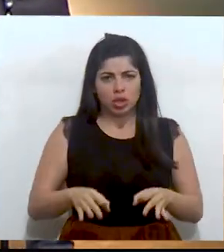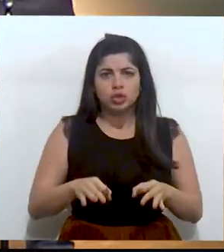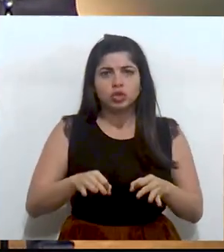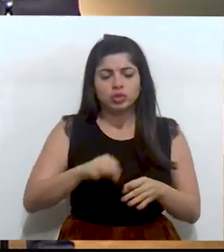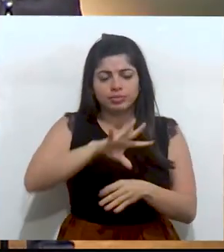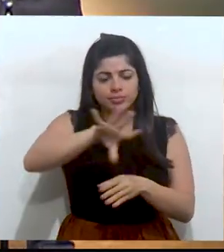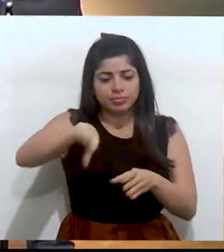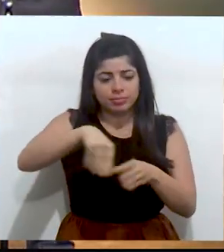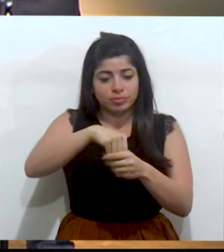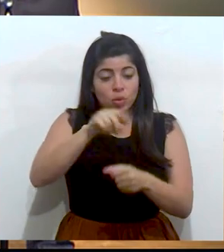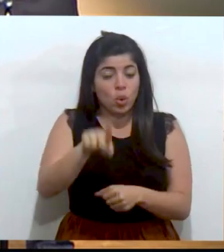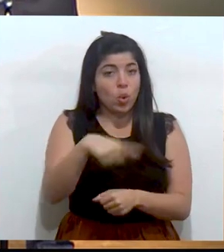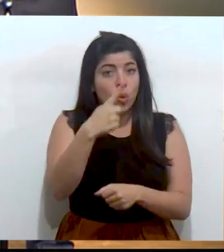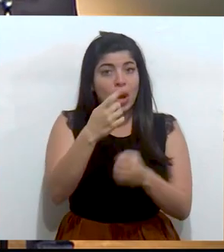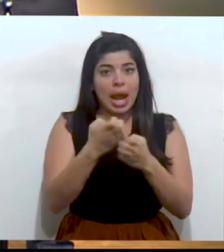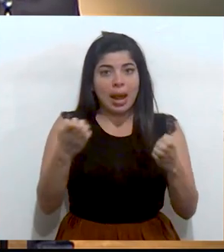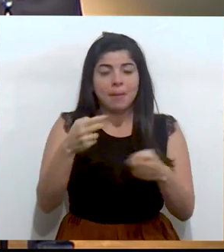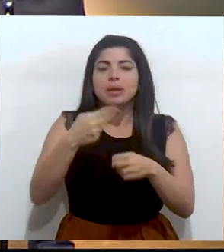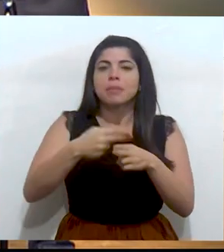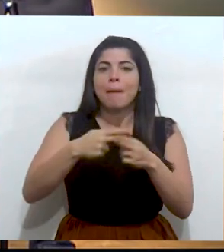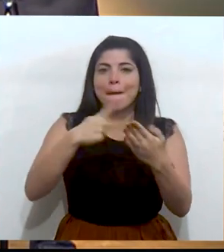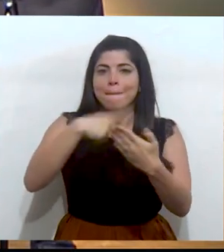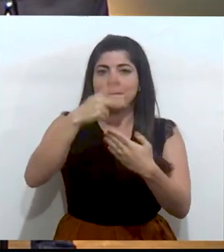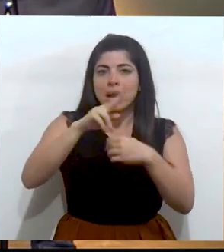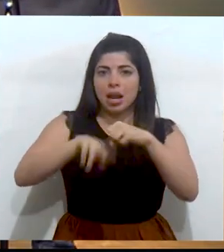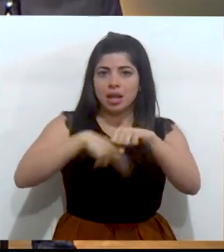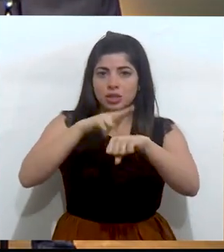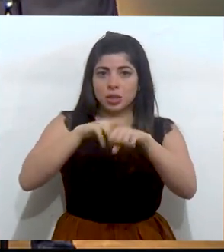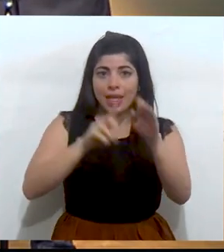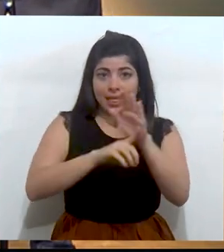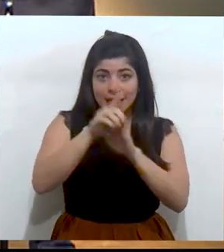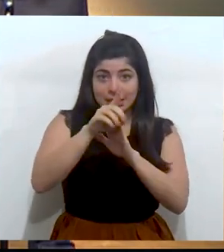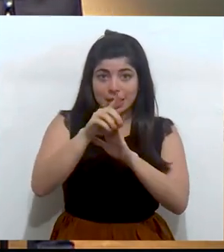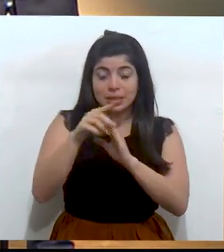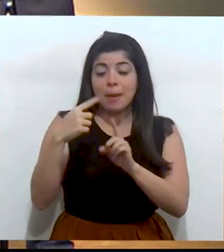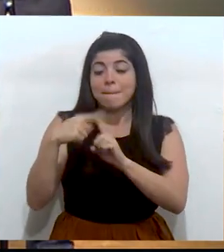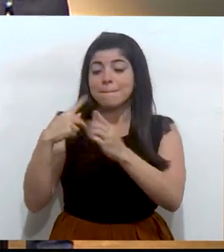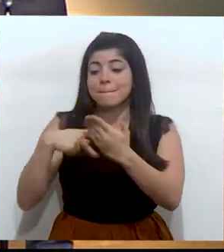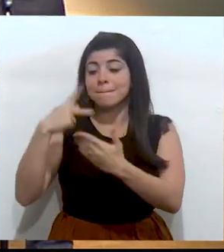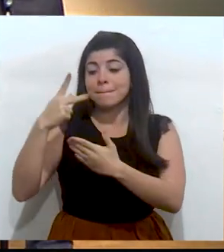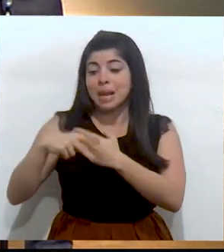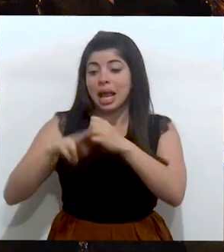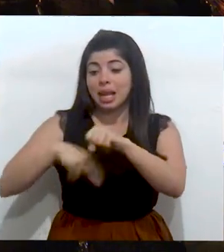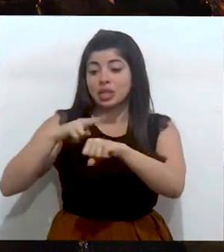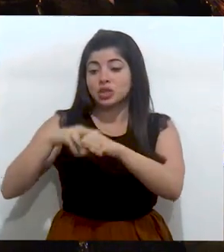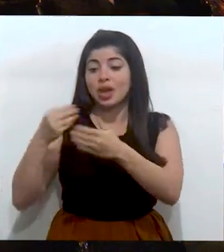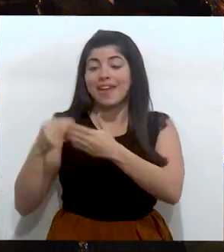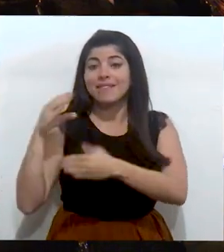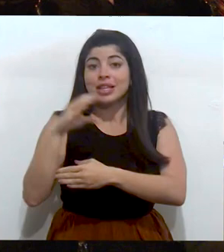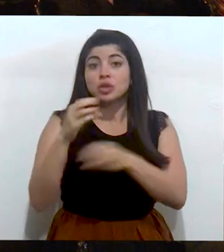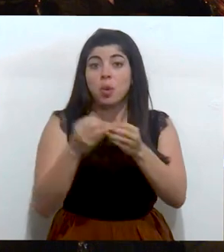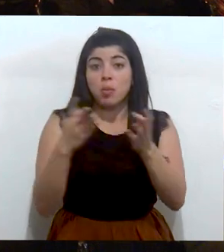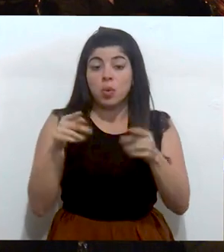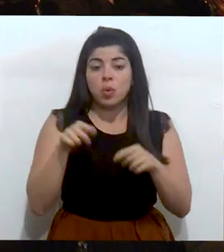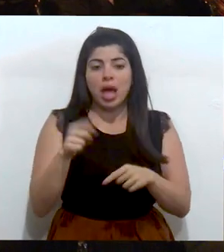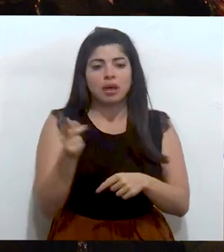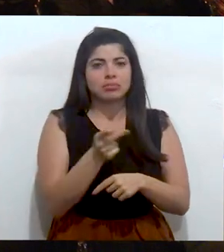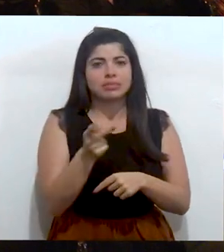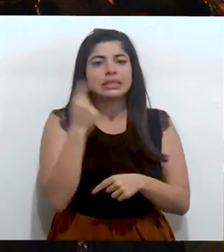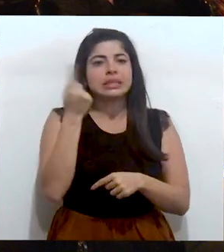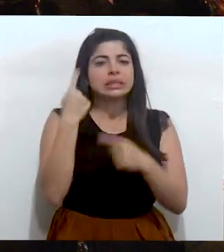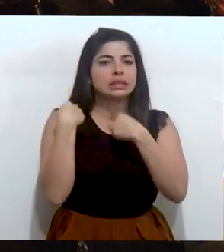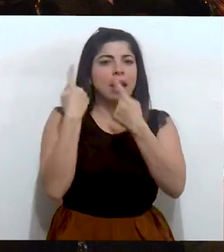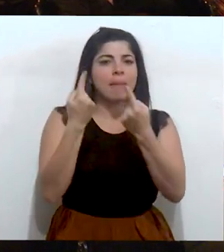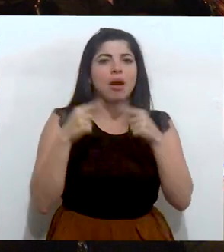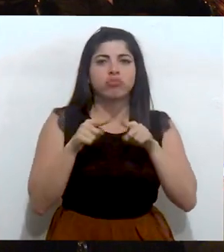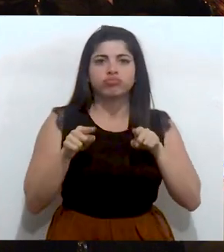integrar en un único instrumento el Plan Nacional de Desarrollo y el Plan Nacional de Inversión Pública, que tradicionalmente trabajamos de